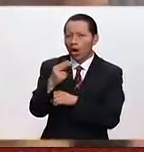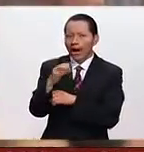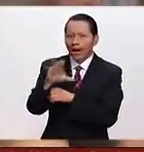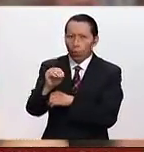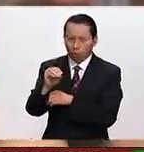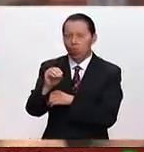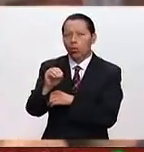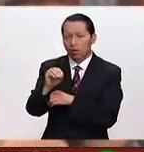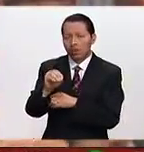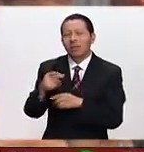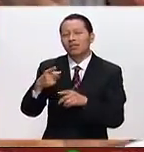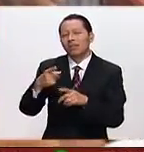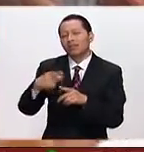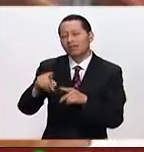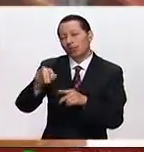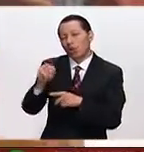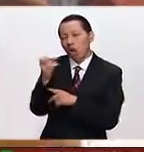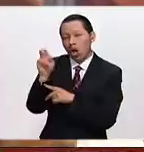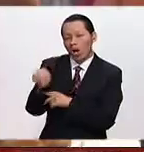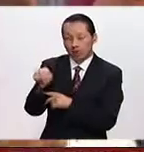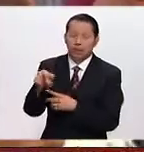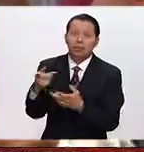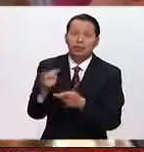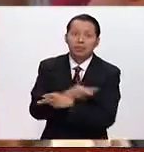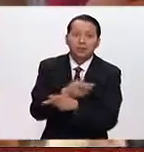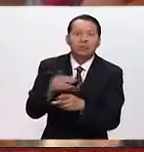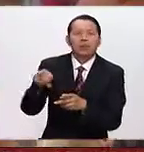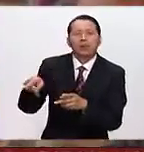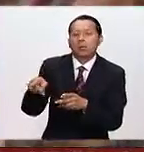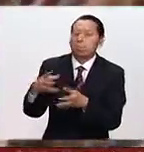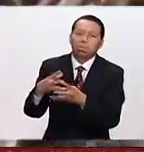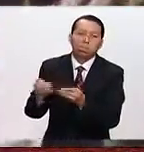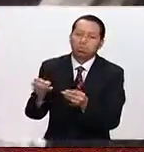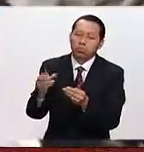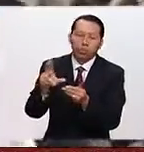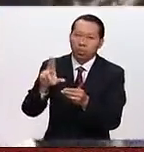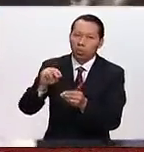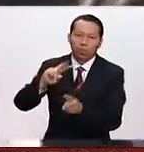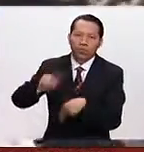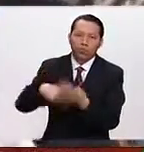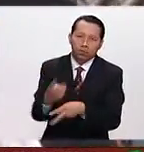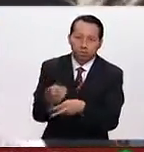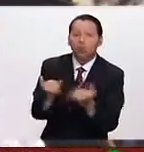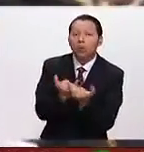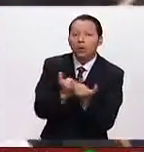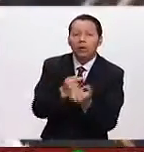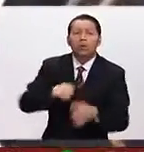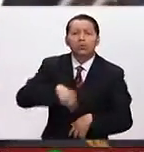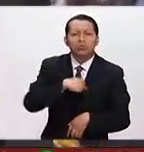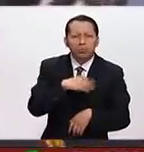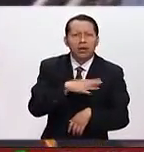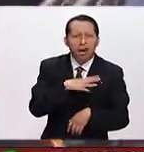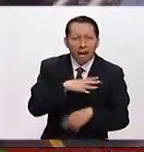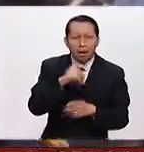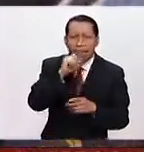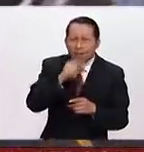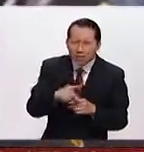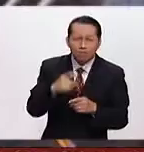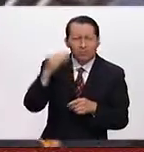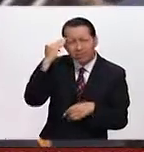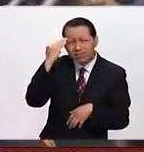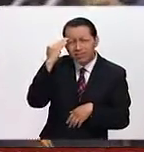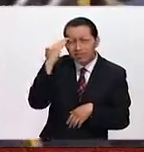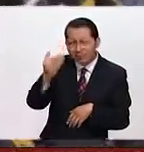John Casey, que curiosamente estuvo ausente en la sesión. Para nosotros, que hemos cubierto durante varios ciclos electorales estas